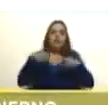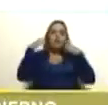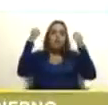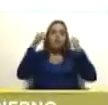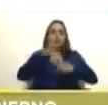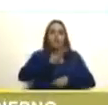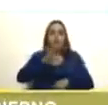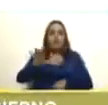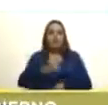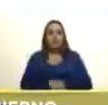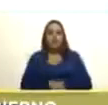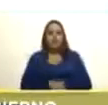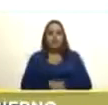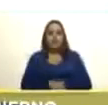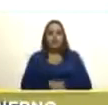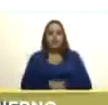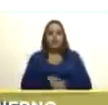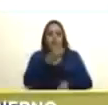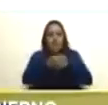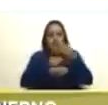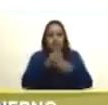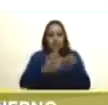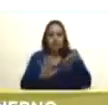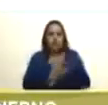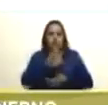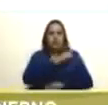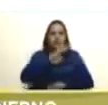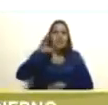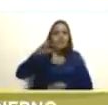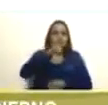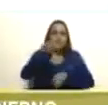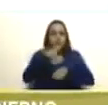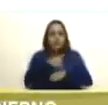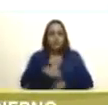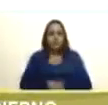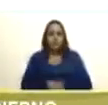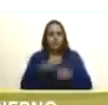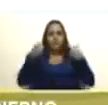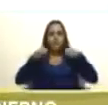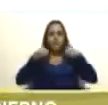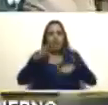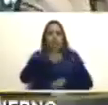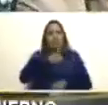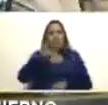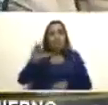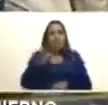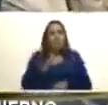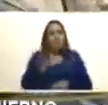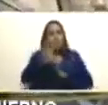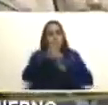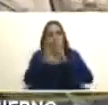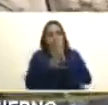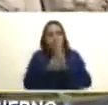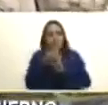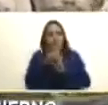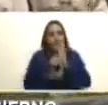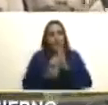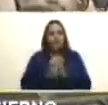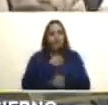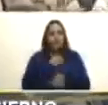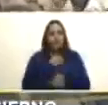soberanía de ejercicio de la soberanía nacional de ejercicio de la soberanía constitucional de